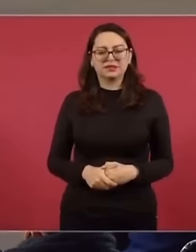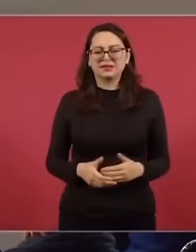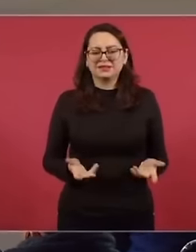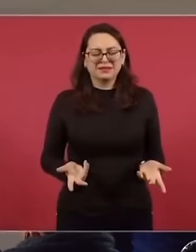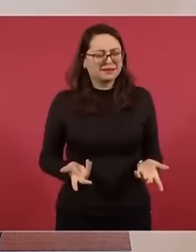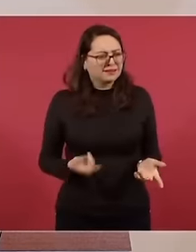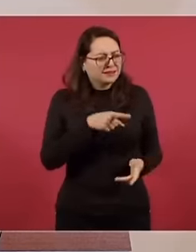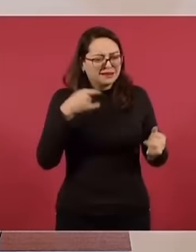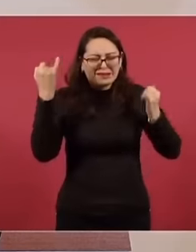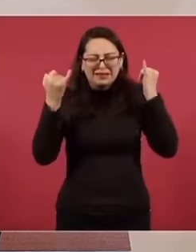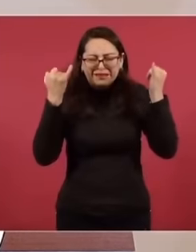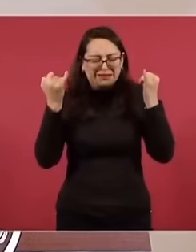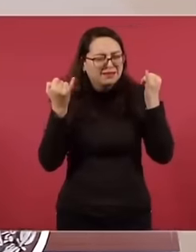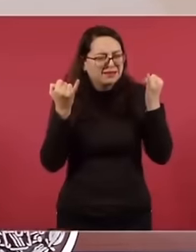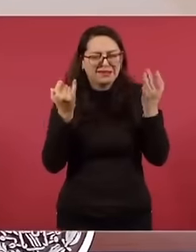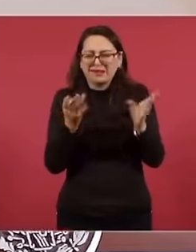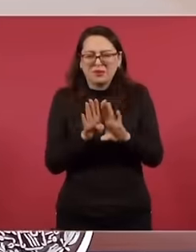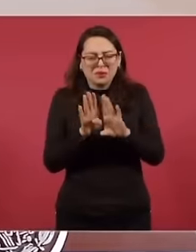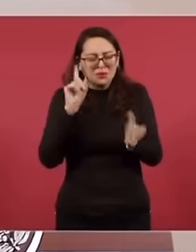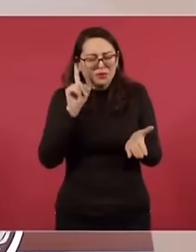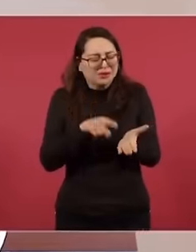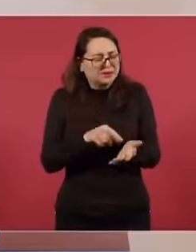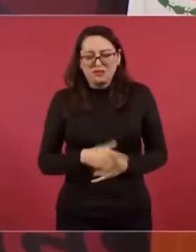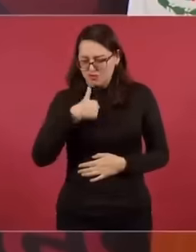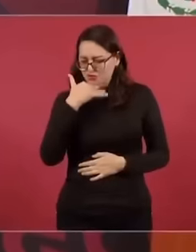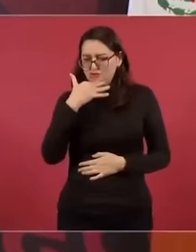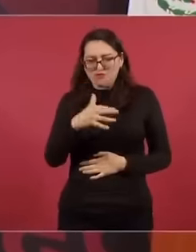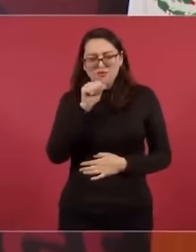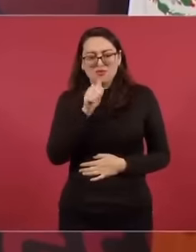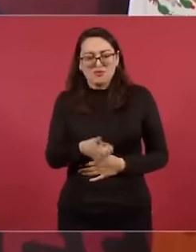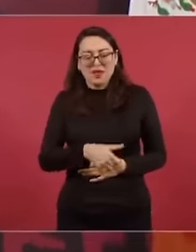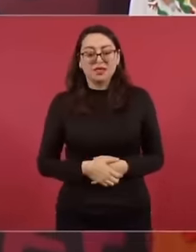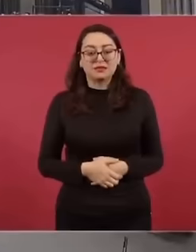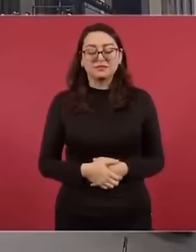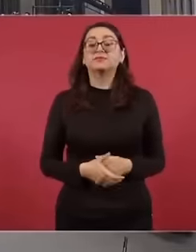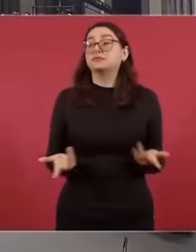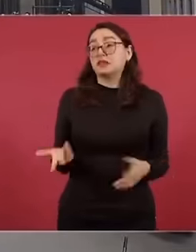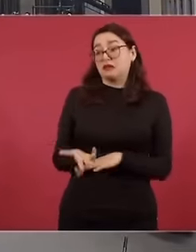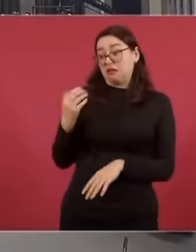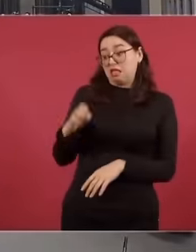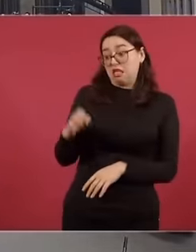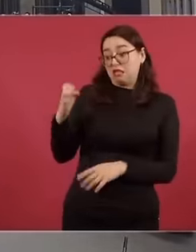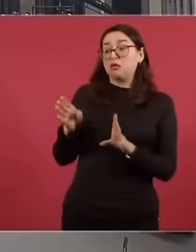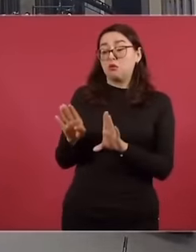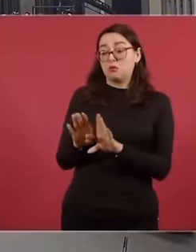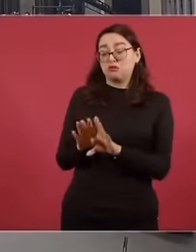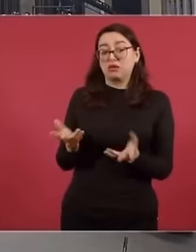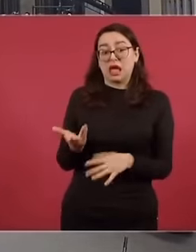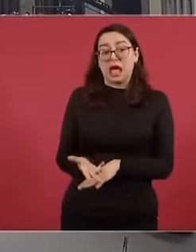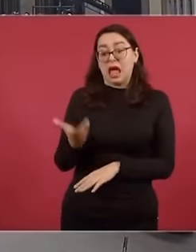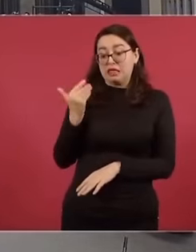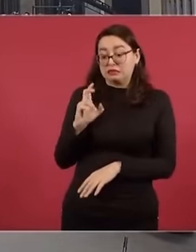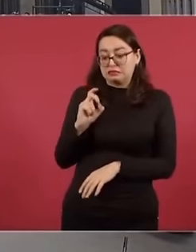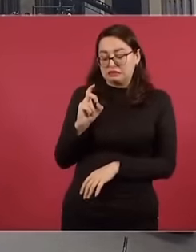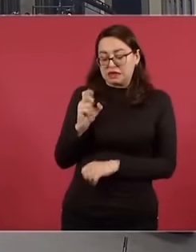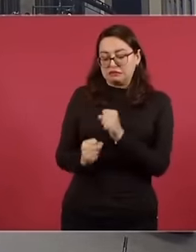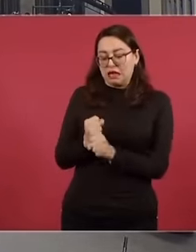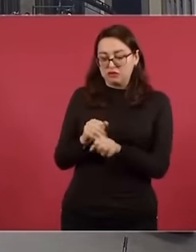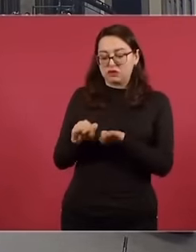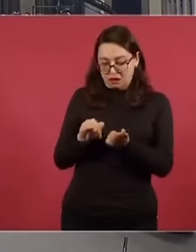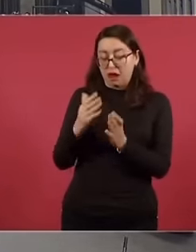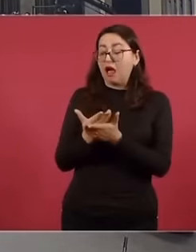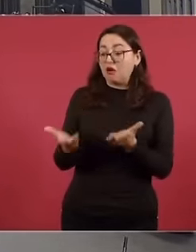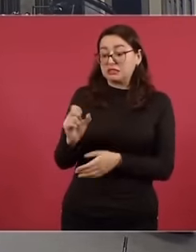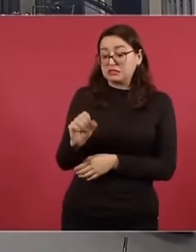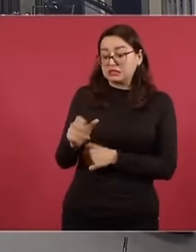¿Cómo me a quedar yo con el dinero? Si no soy corrupto. En cuanto a edad, presidente, le digo, antes eran 30 años de servicio. Sí. Y ahora son 65. Eso no